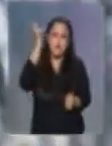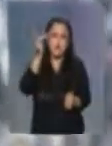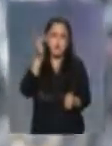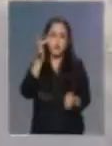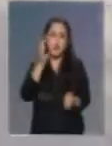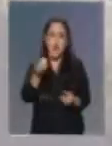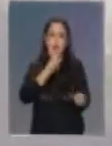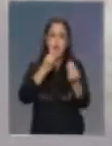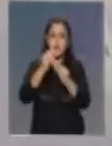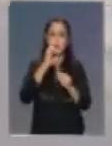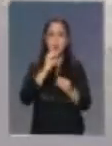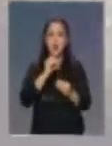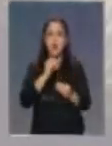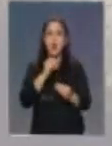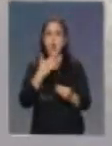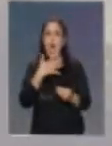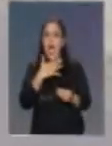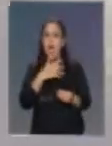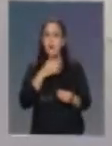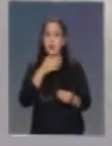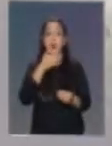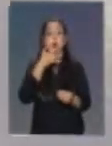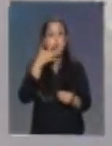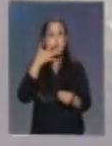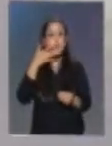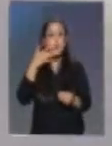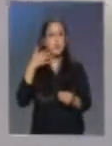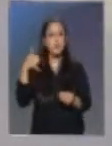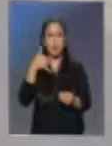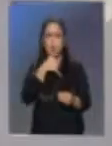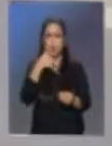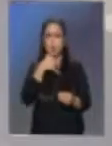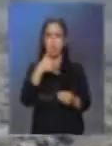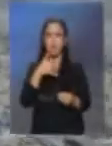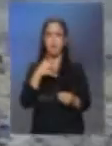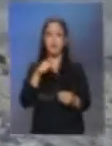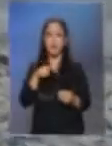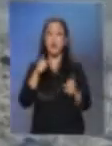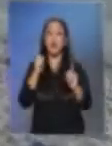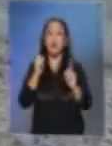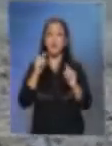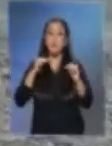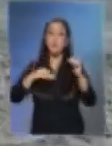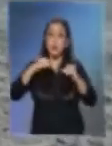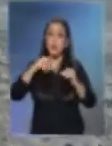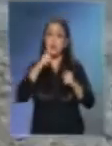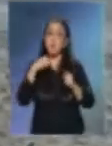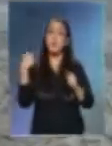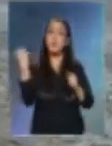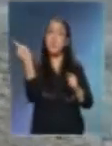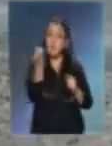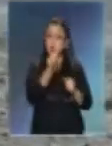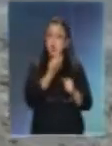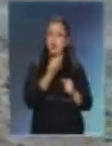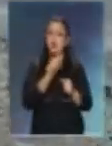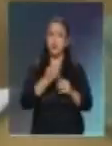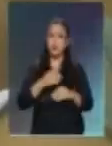aguas dulces estén contaminadas. De nuestro cambio de hábito depende la prolongación o la extinción de la sociedad que conocemos.